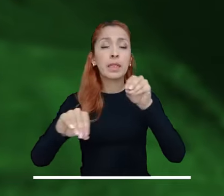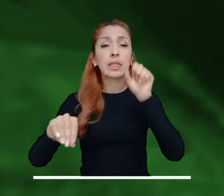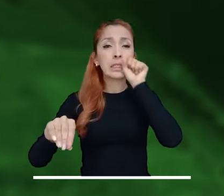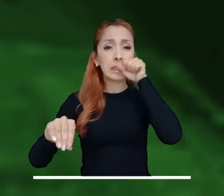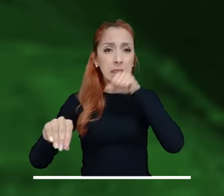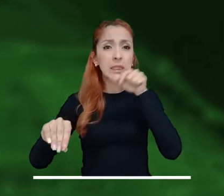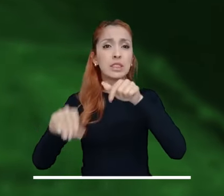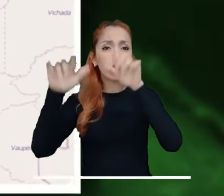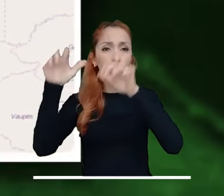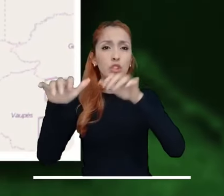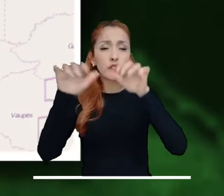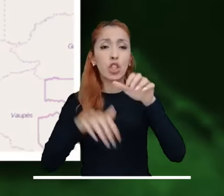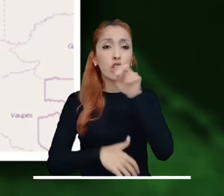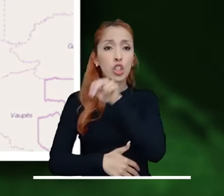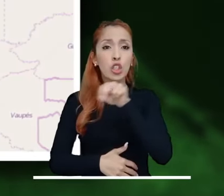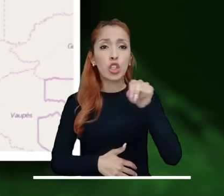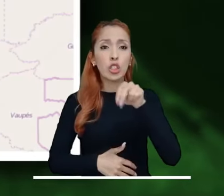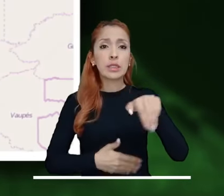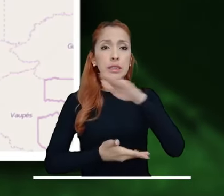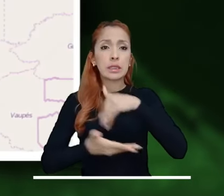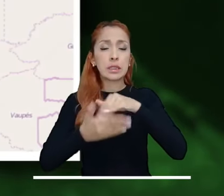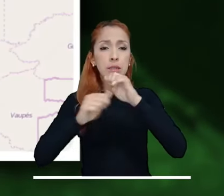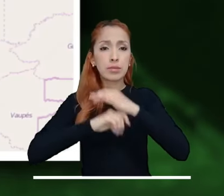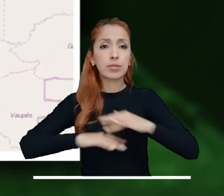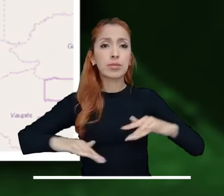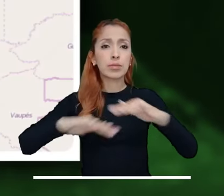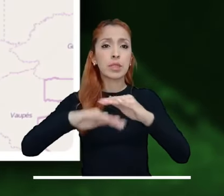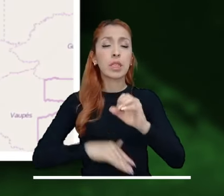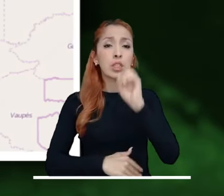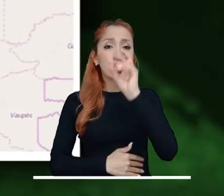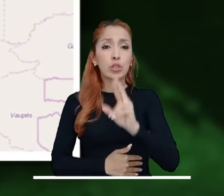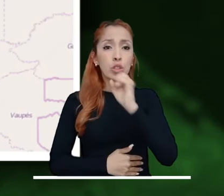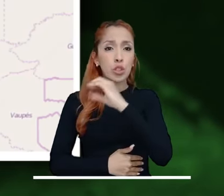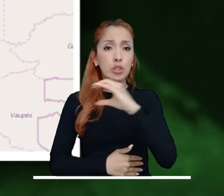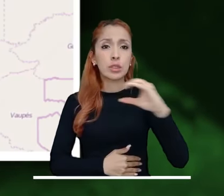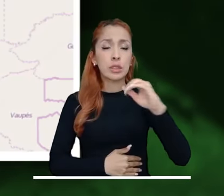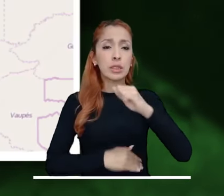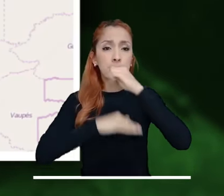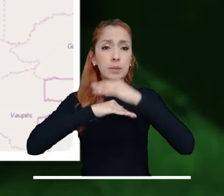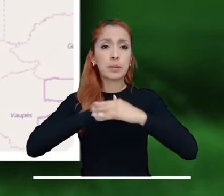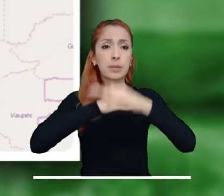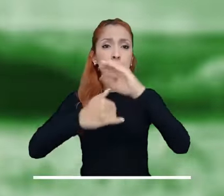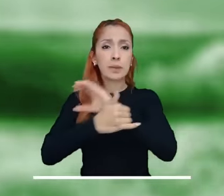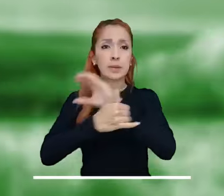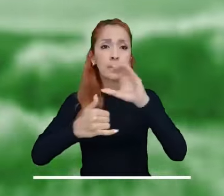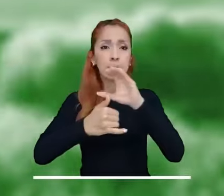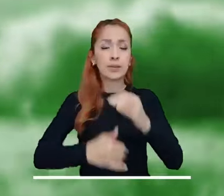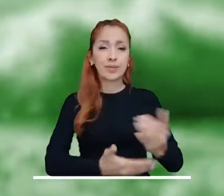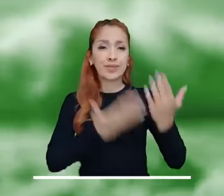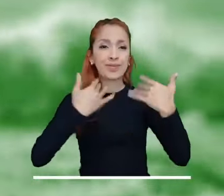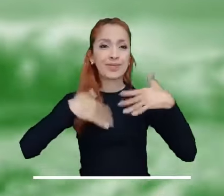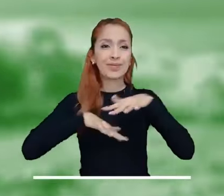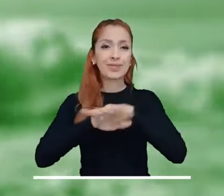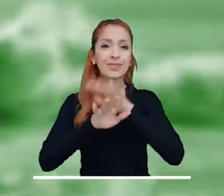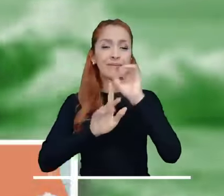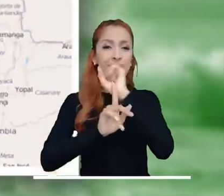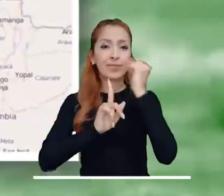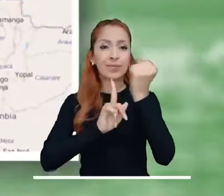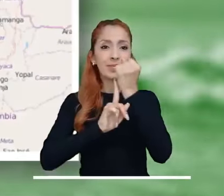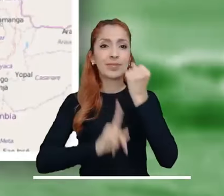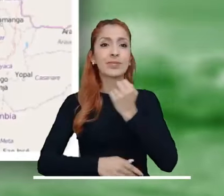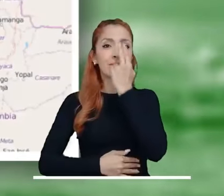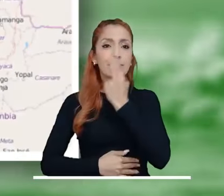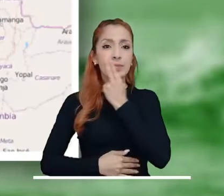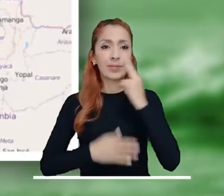Pacífico, los Andes, Casanare, Meta y Putumayo. Alerta naranja por tiempo lluvioso al norte y